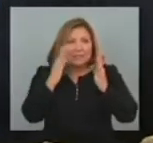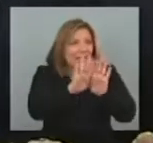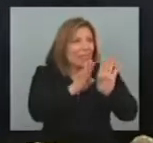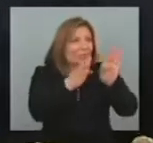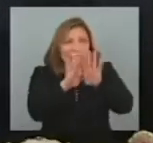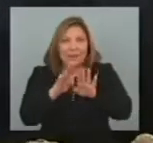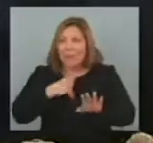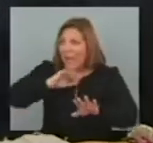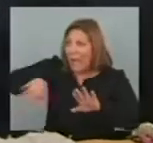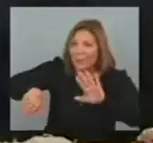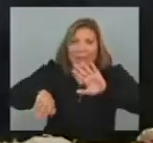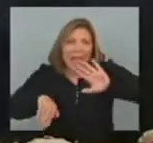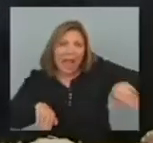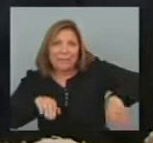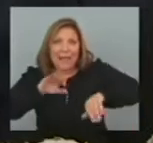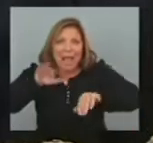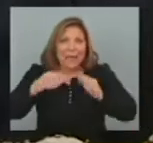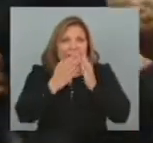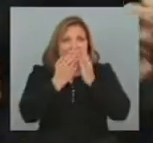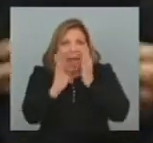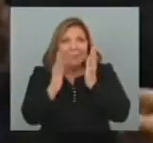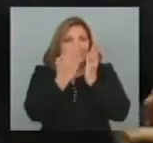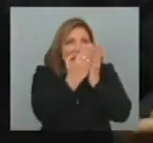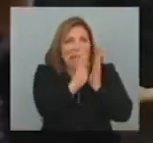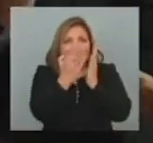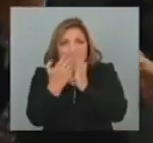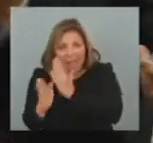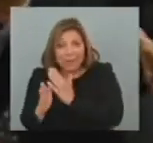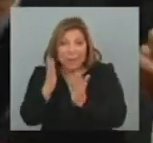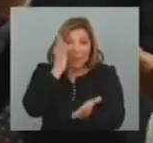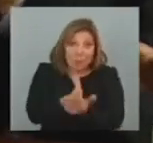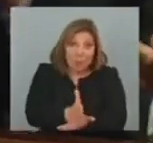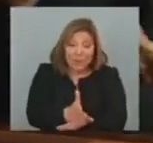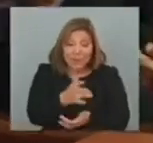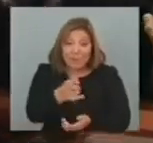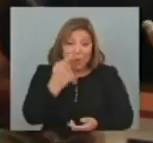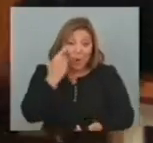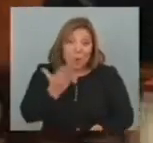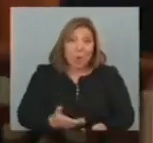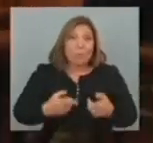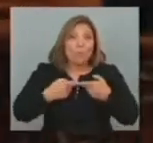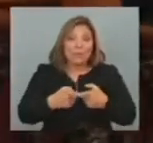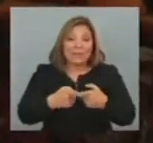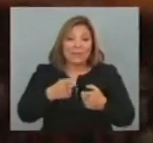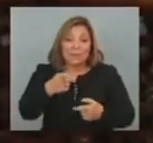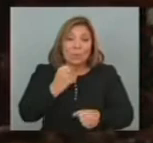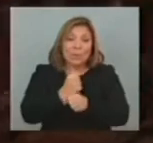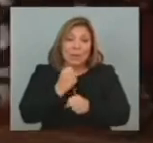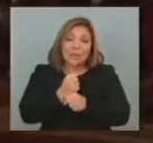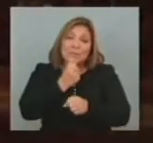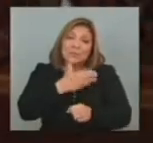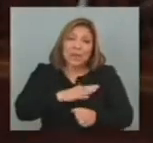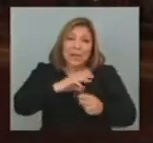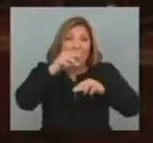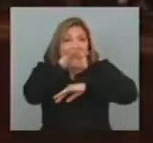avanzo Para darme De plano Con la sorpresa Por último Quien es Un emblema De Punta del Este Por su obra Pictórica Y